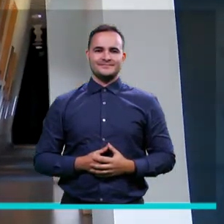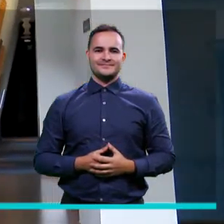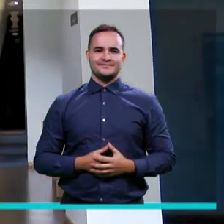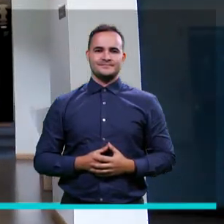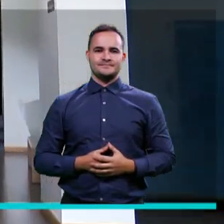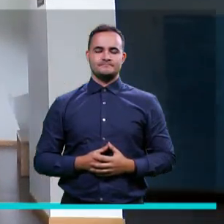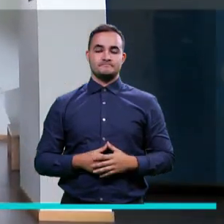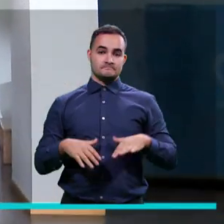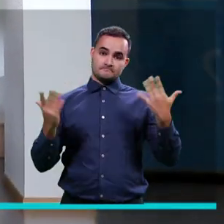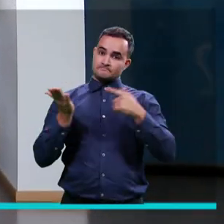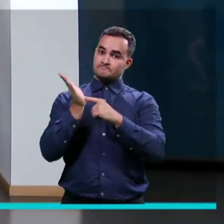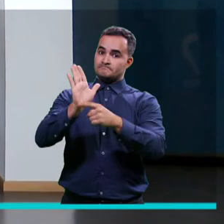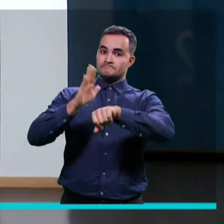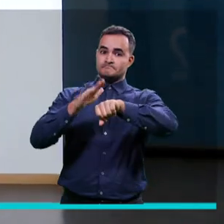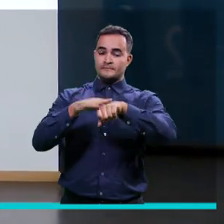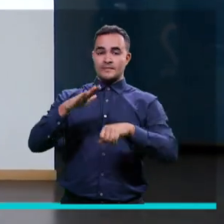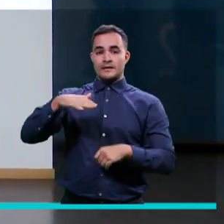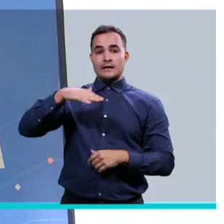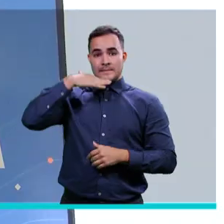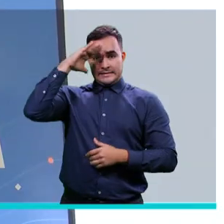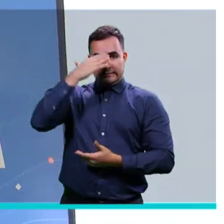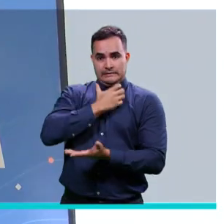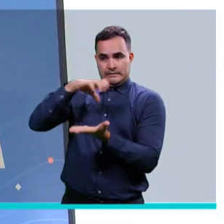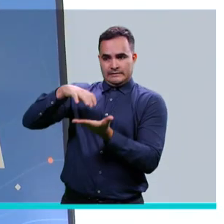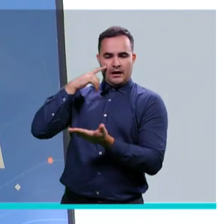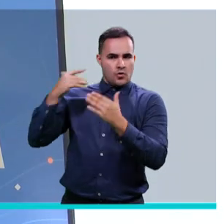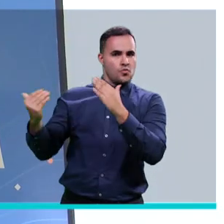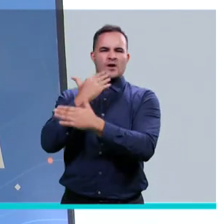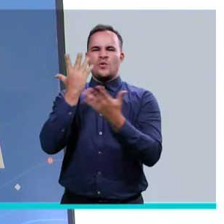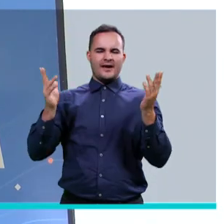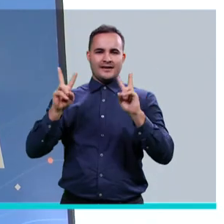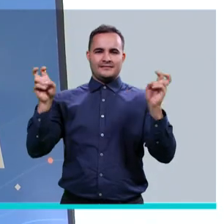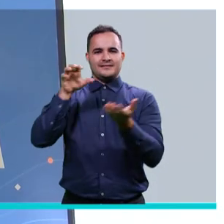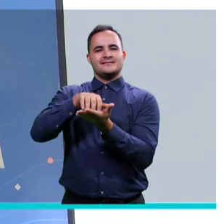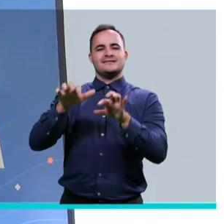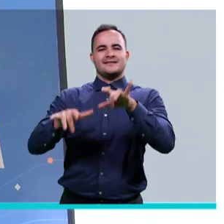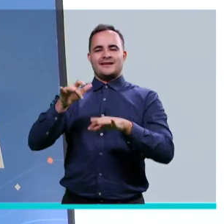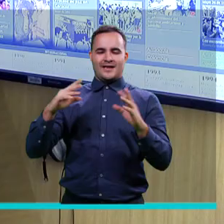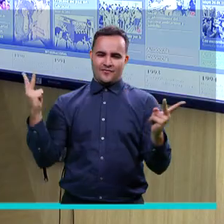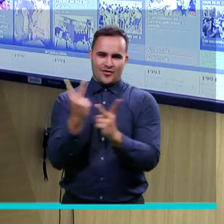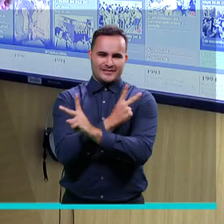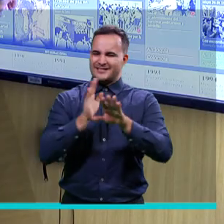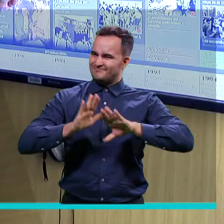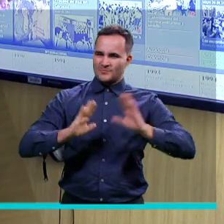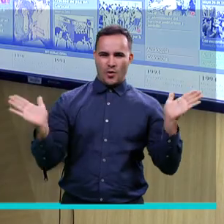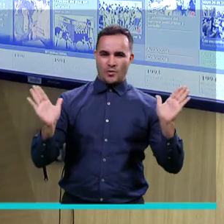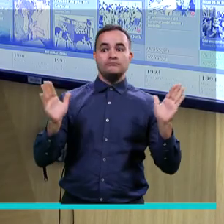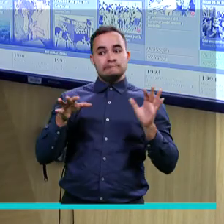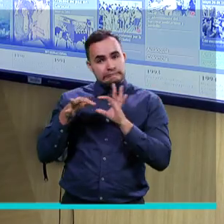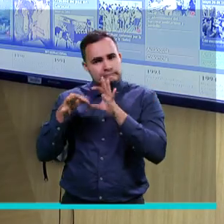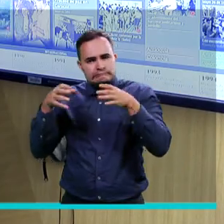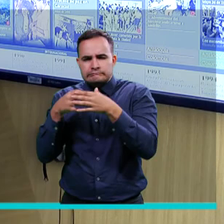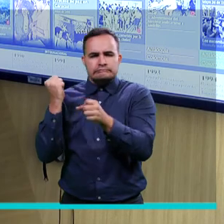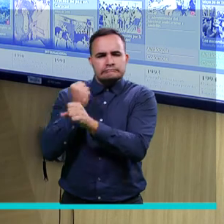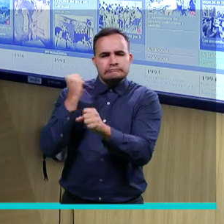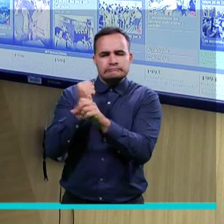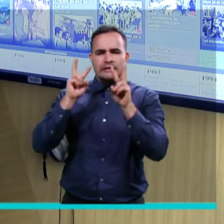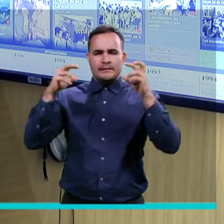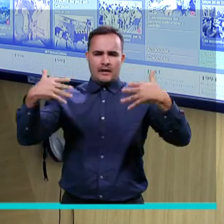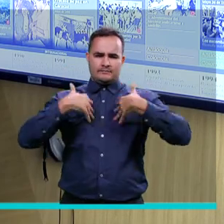Desde ahora, por ejemplo, Medellín contará con la Secretaría de la No Violencia, una dependencia que fortalecerá el trabajo con víctimas